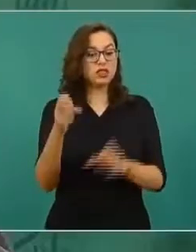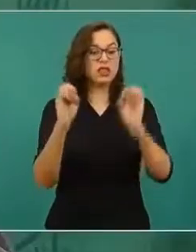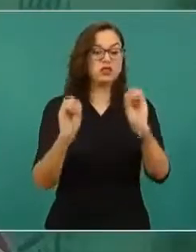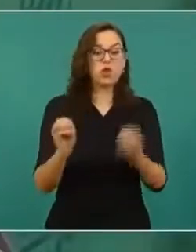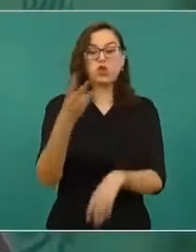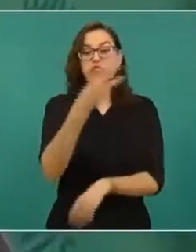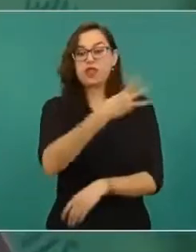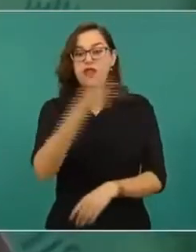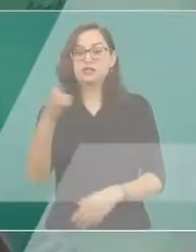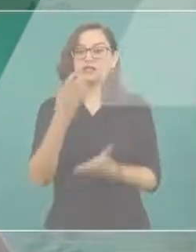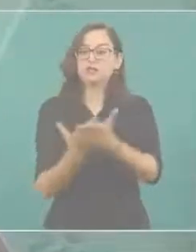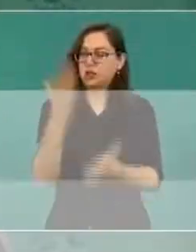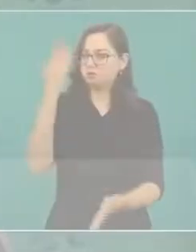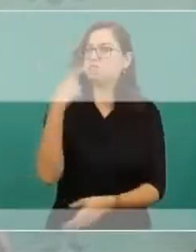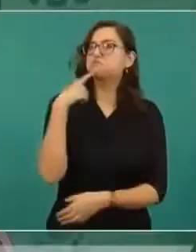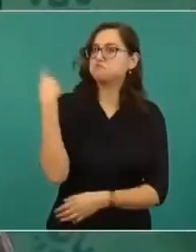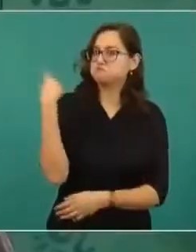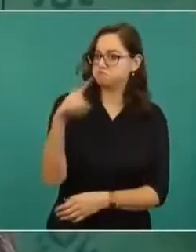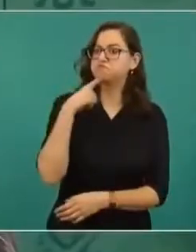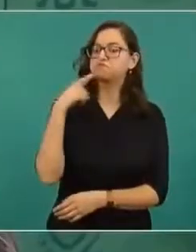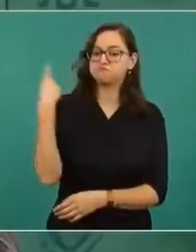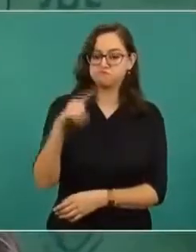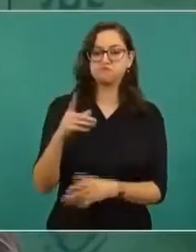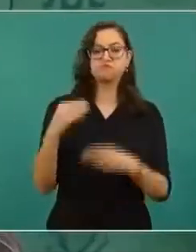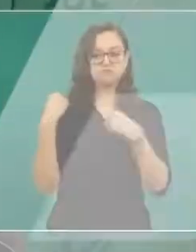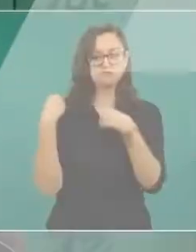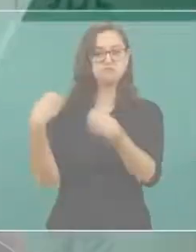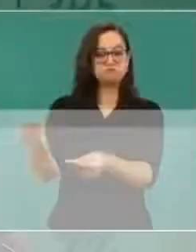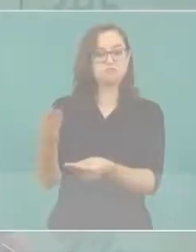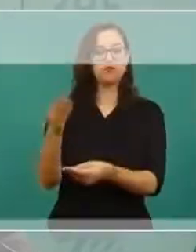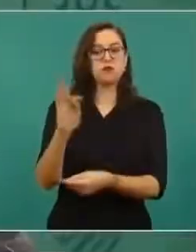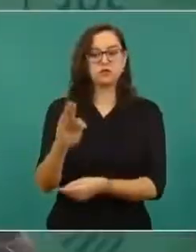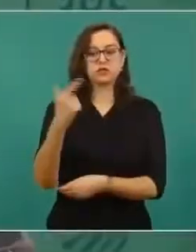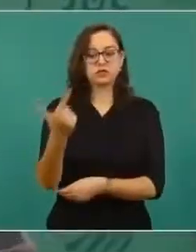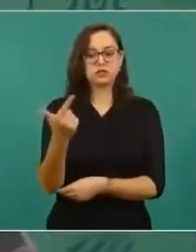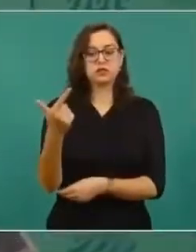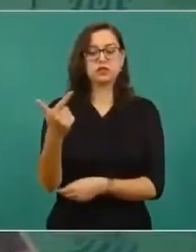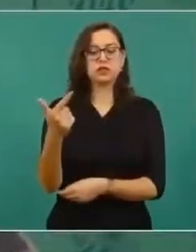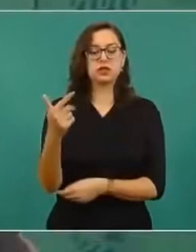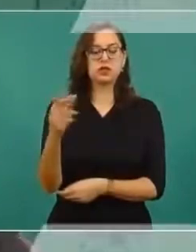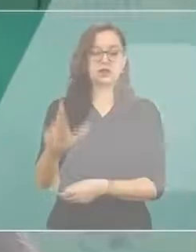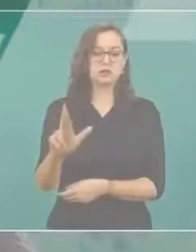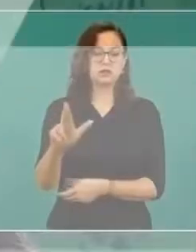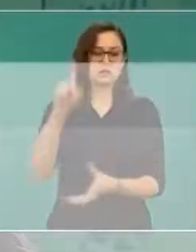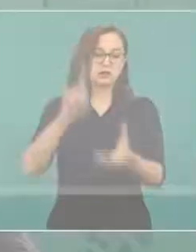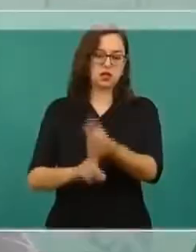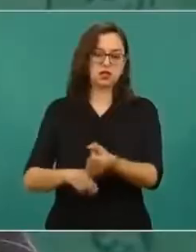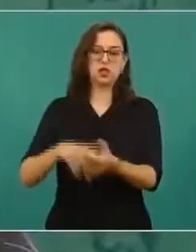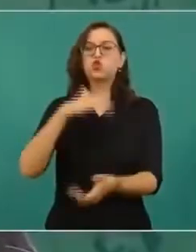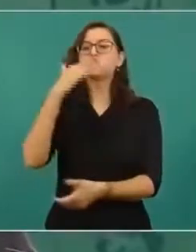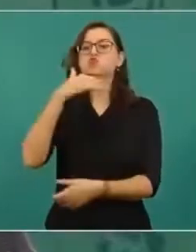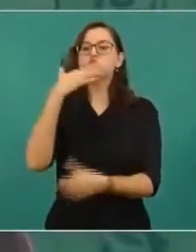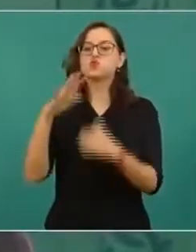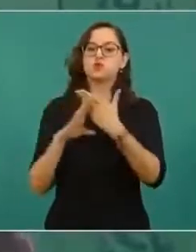a la Fiscalía Anticorrupción, a la Fiscalía General.